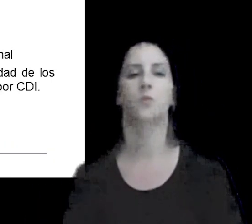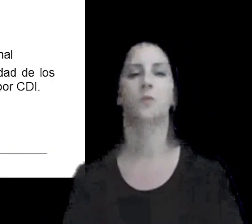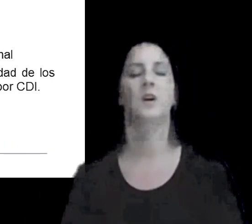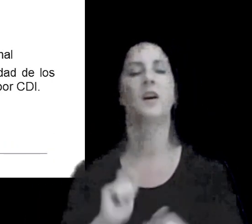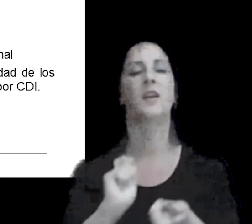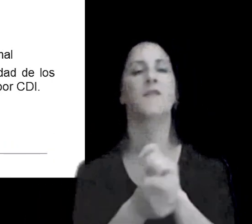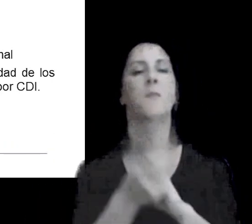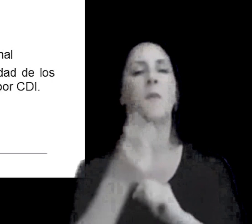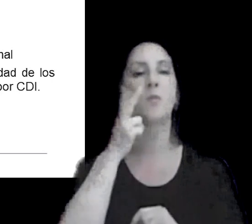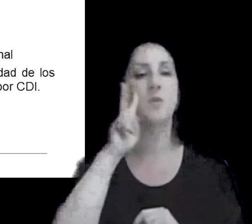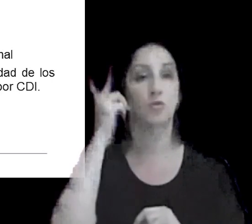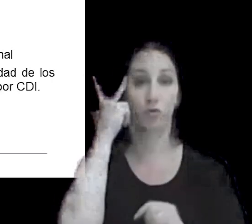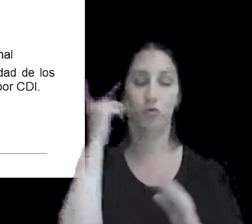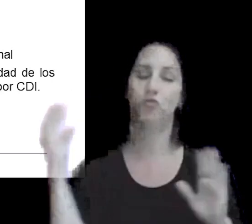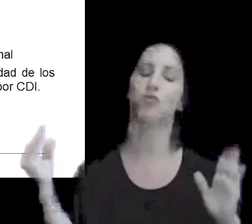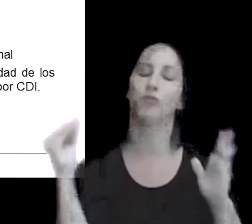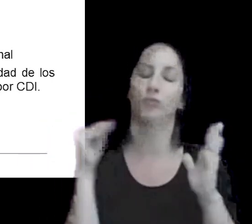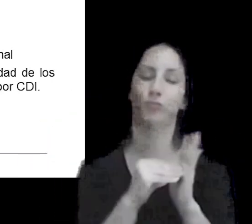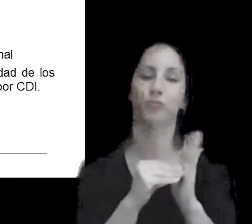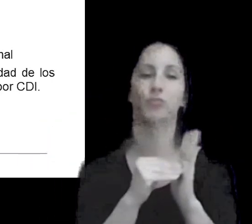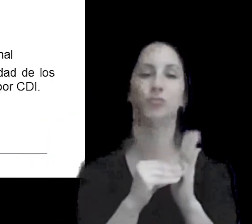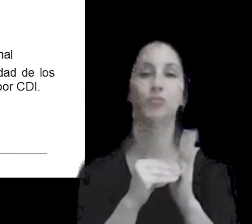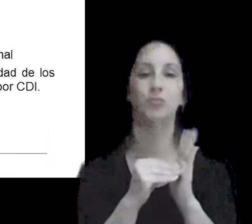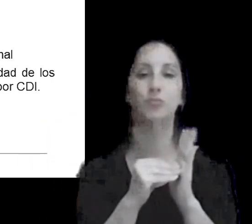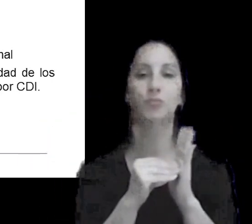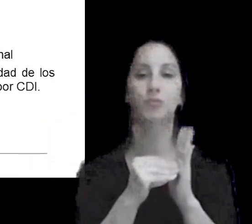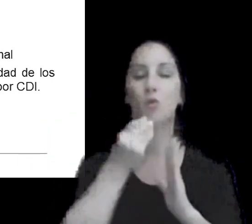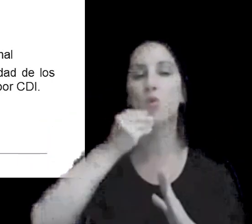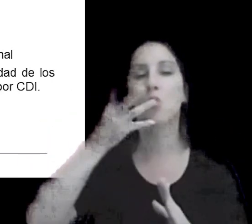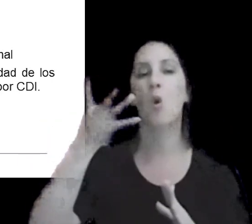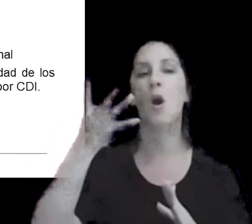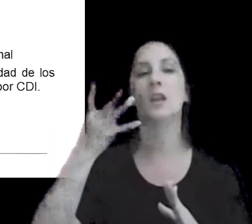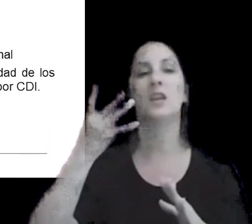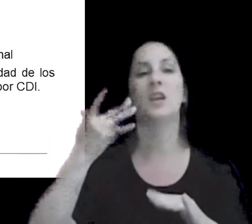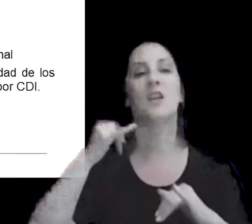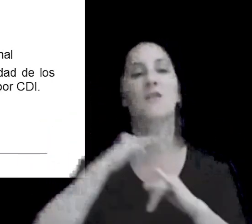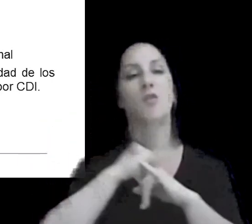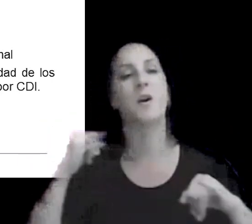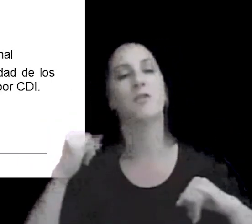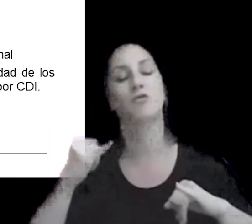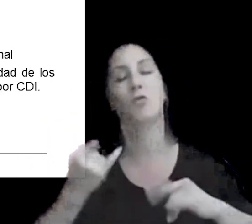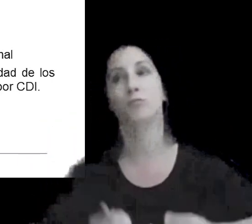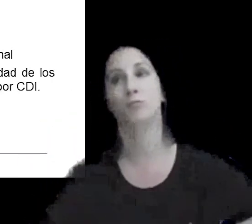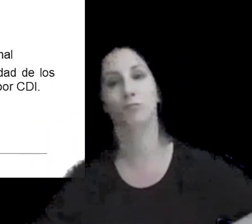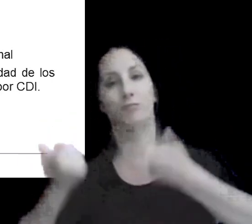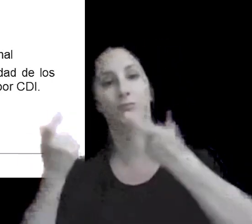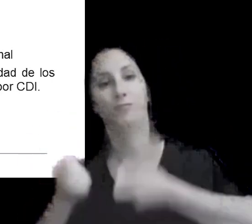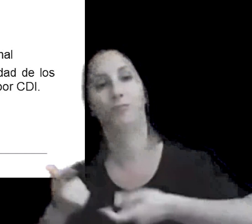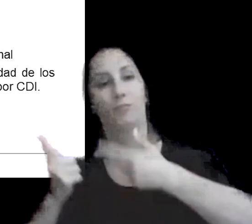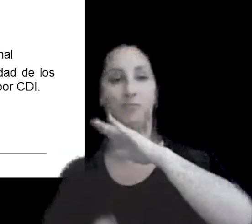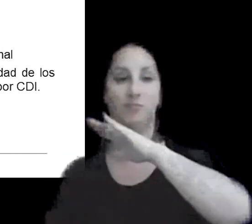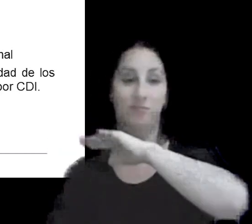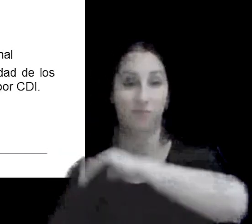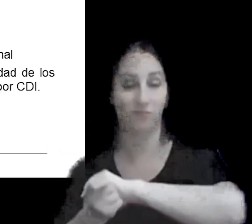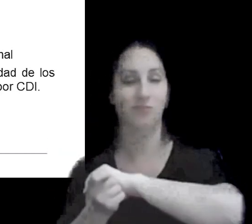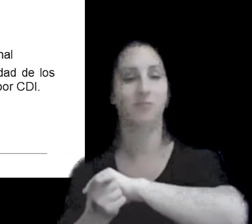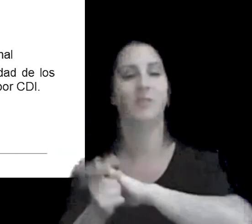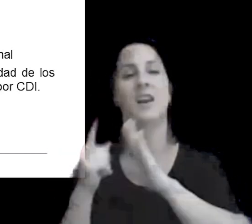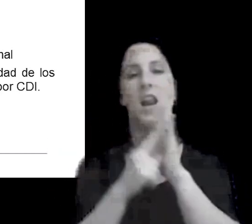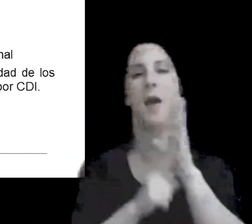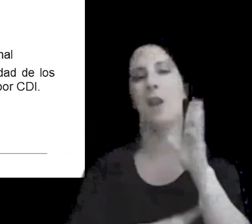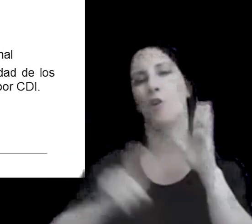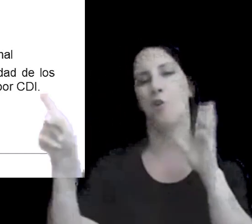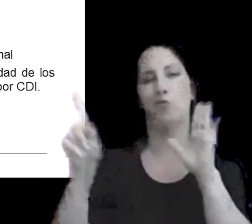reforma del 18 para cualquier tipo de operación de importación o exportación que son reglas antiabuso